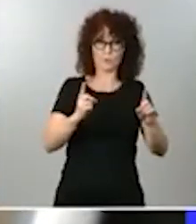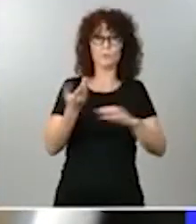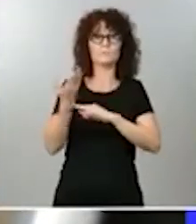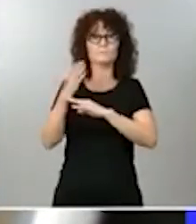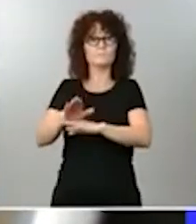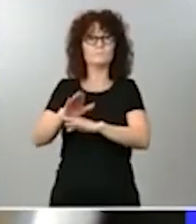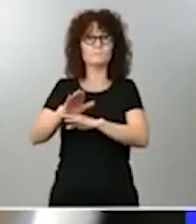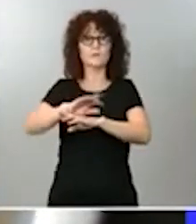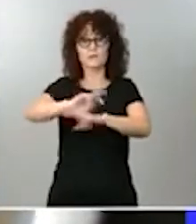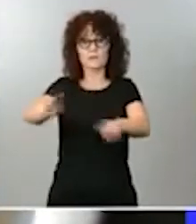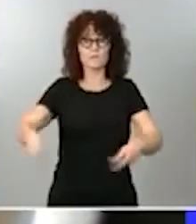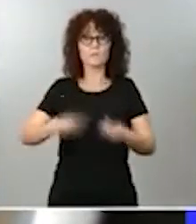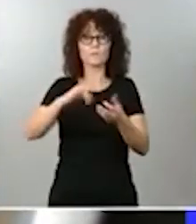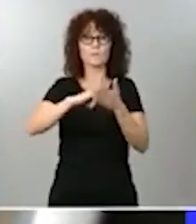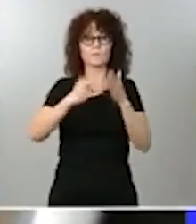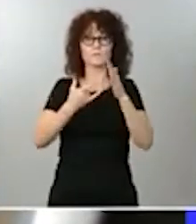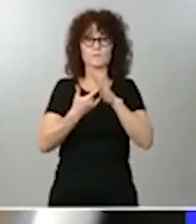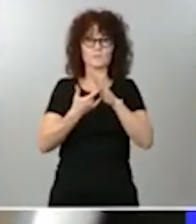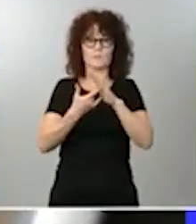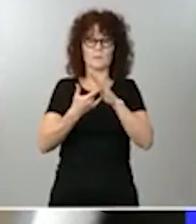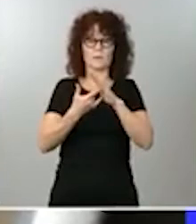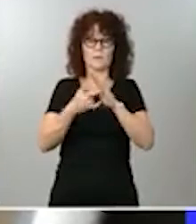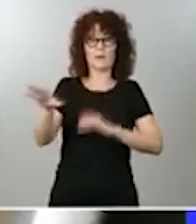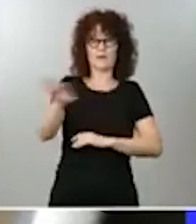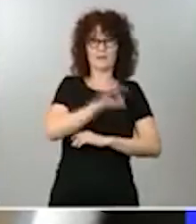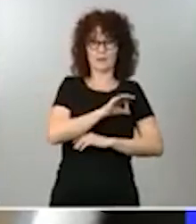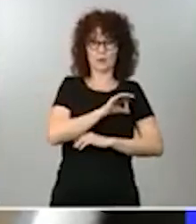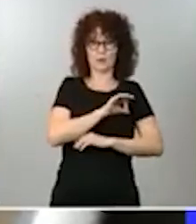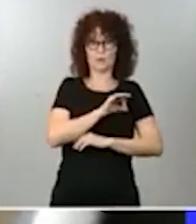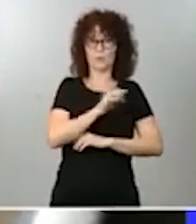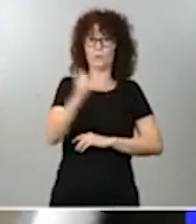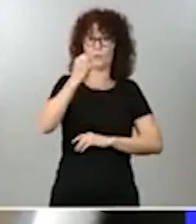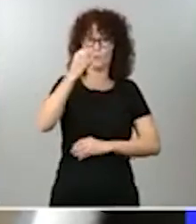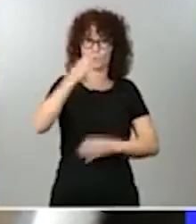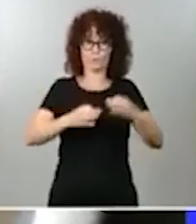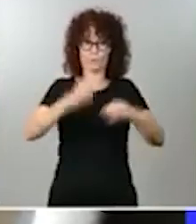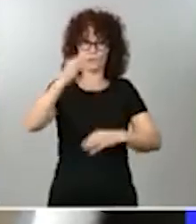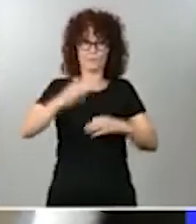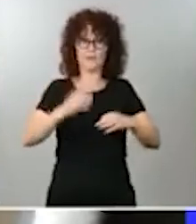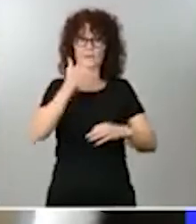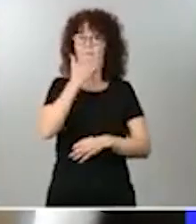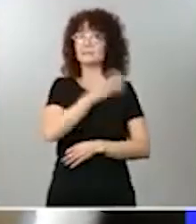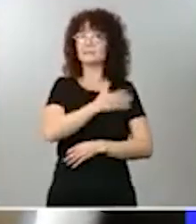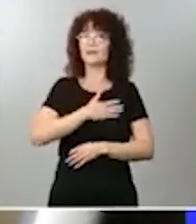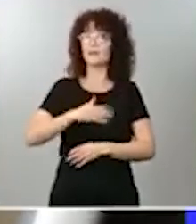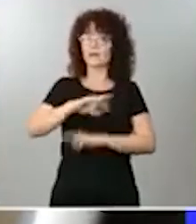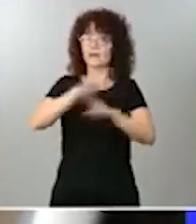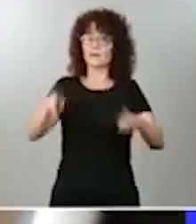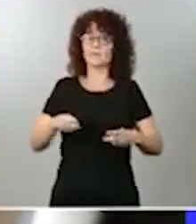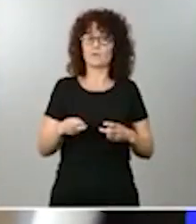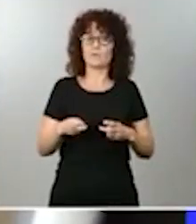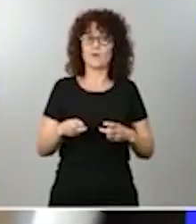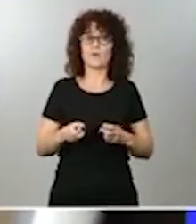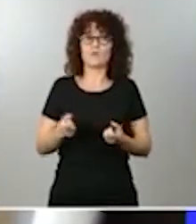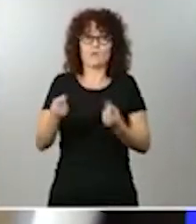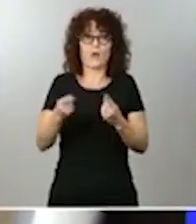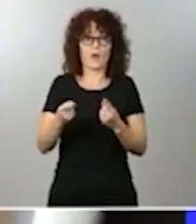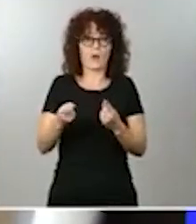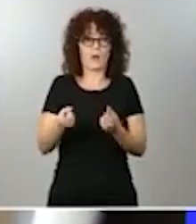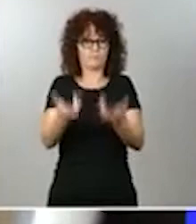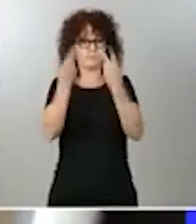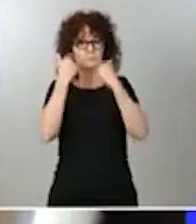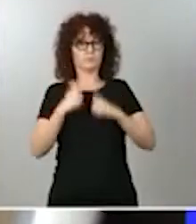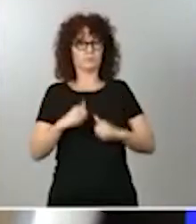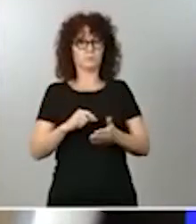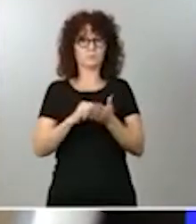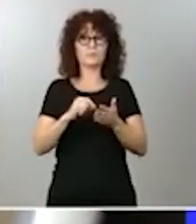sistema de elección del Poder Judicial, si se pretende de esta forma acelerar dicha reforma y, además, eludir los informes preceptivos que, en